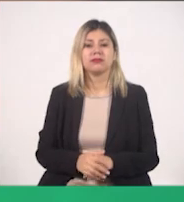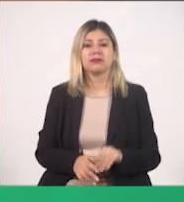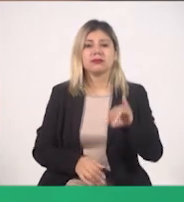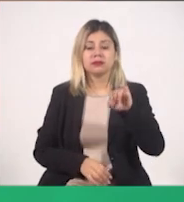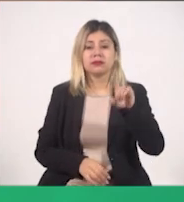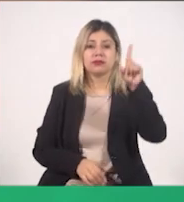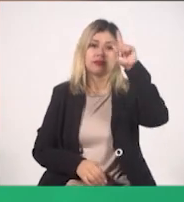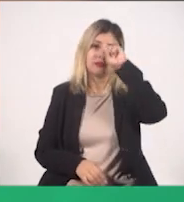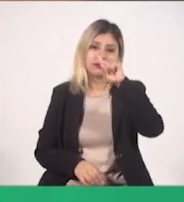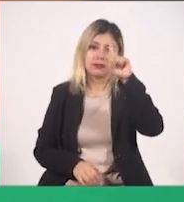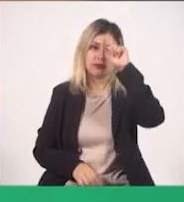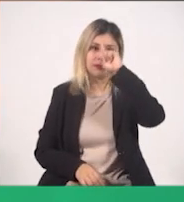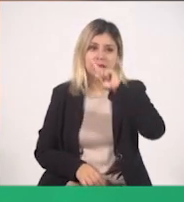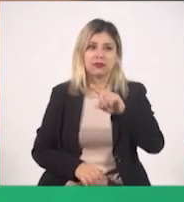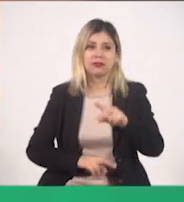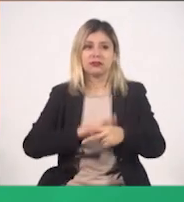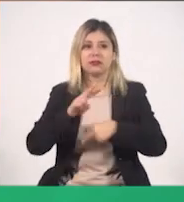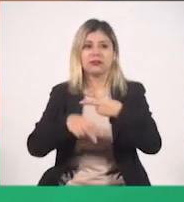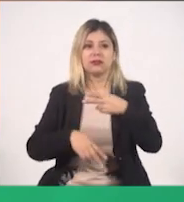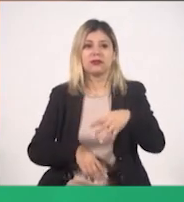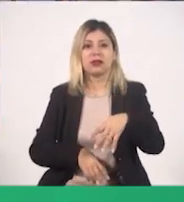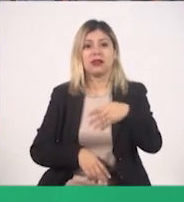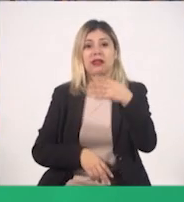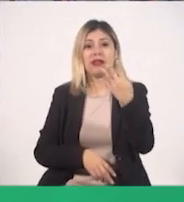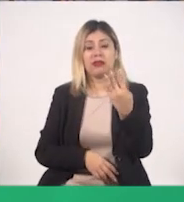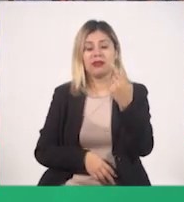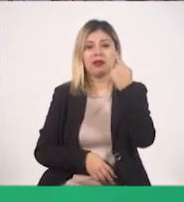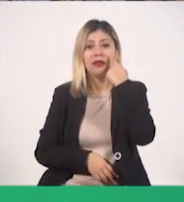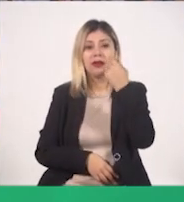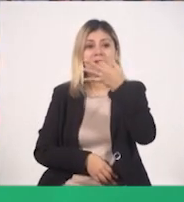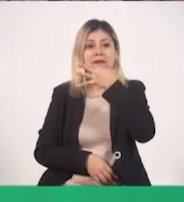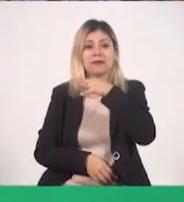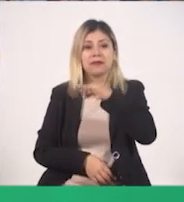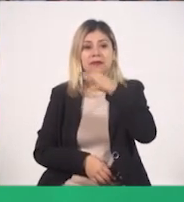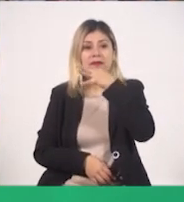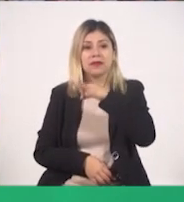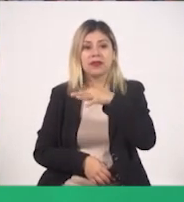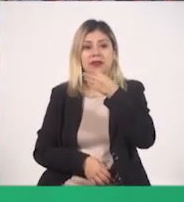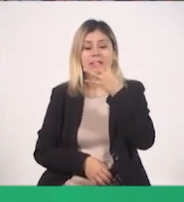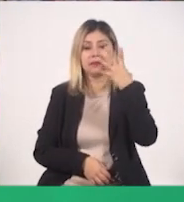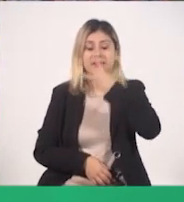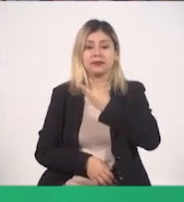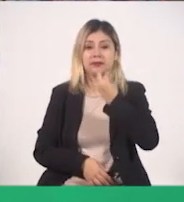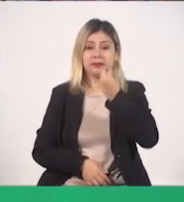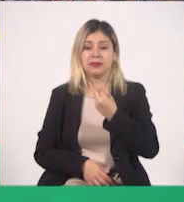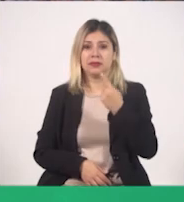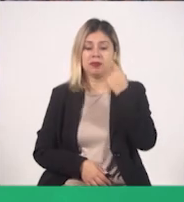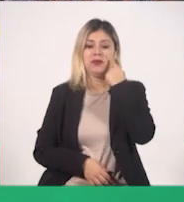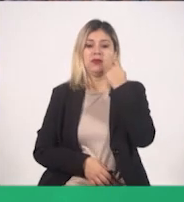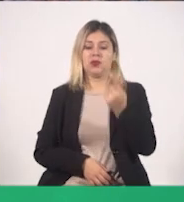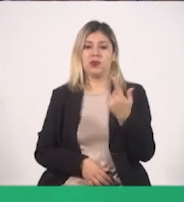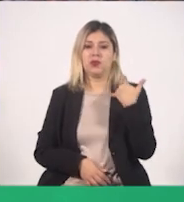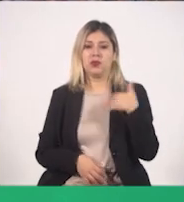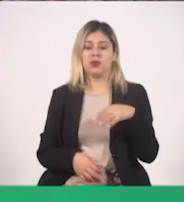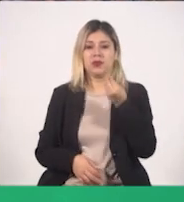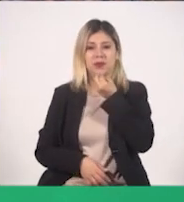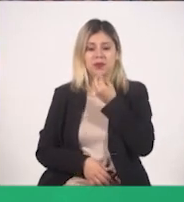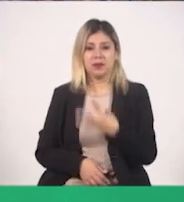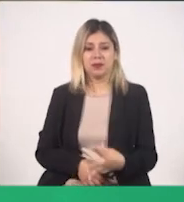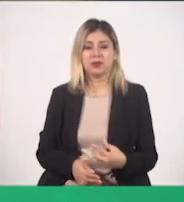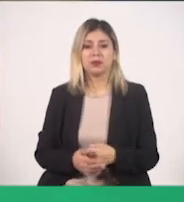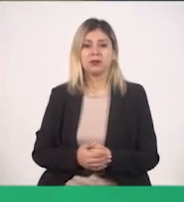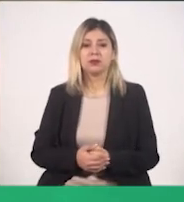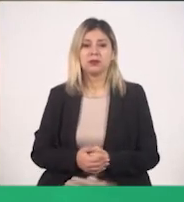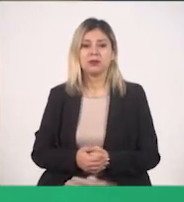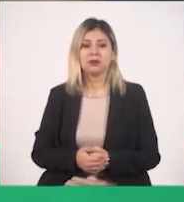recomiendo, Leo, visítenos el 14, que viene una festividad, yo creo que es algo inimaginable. Hemos